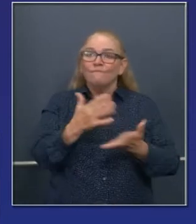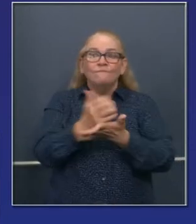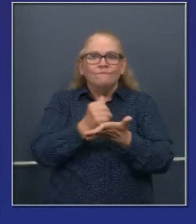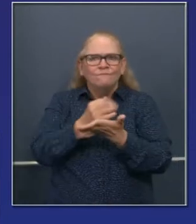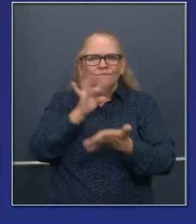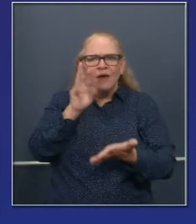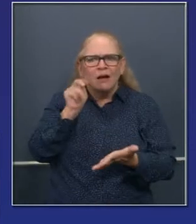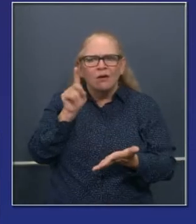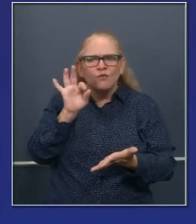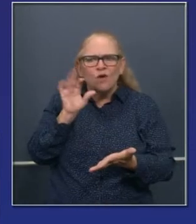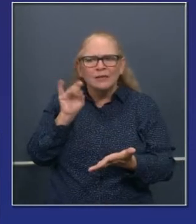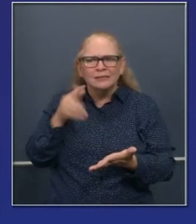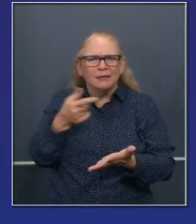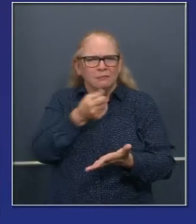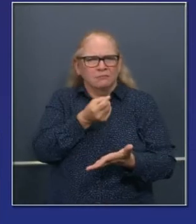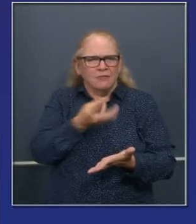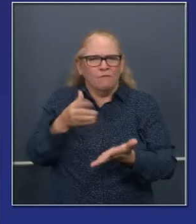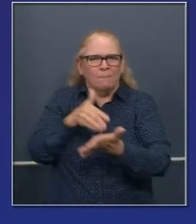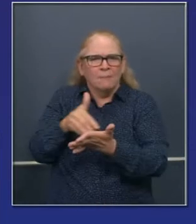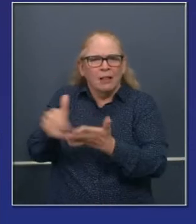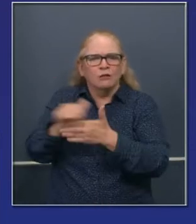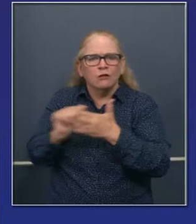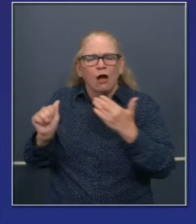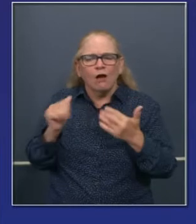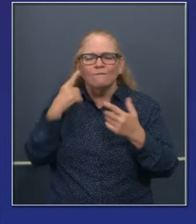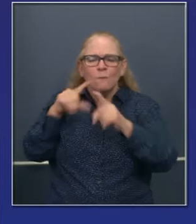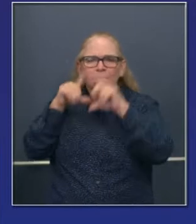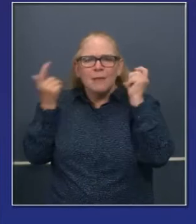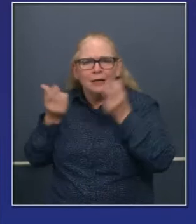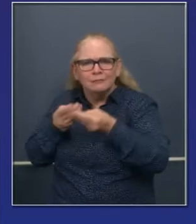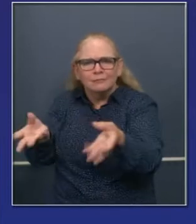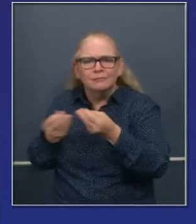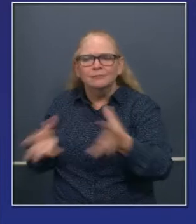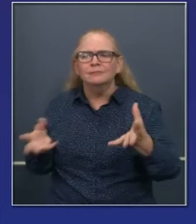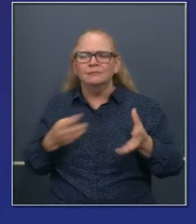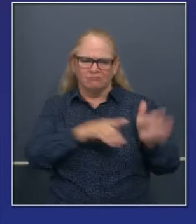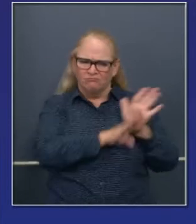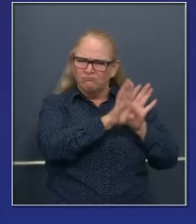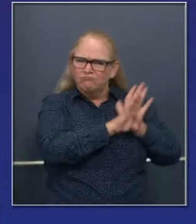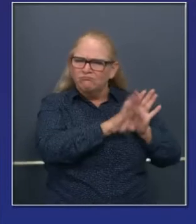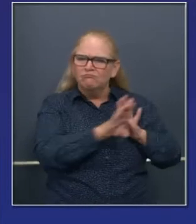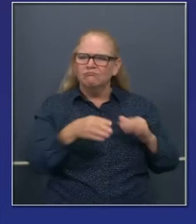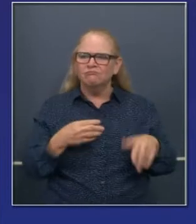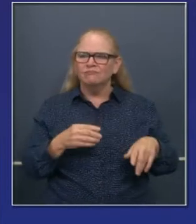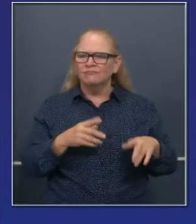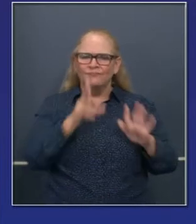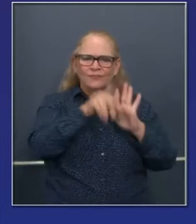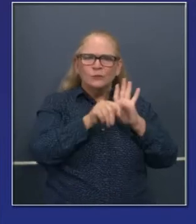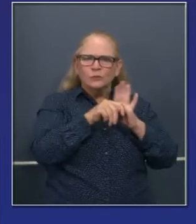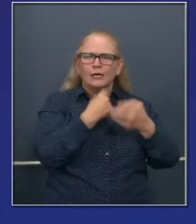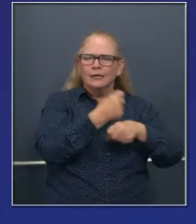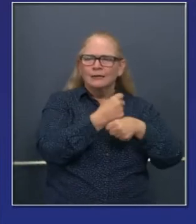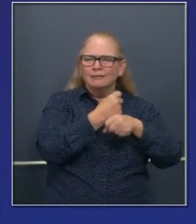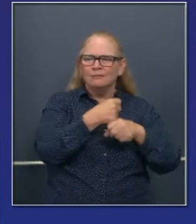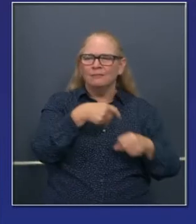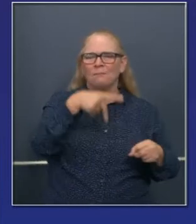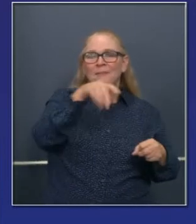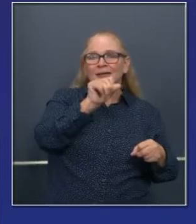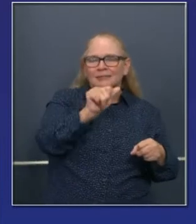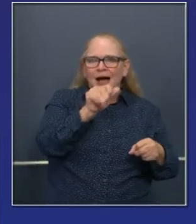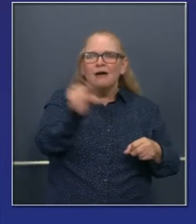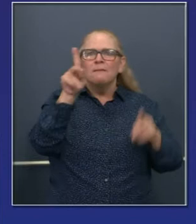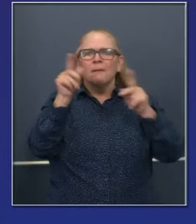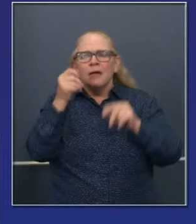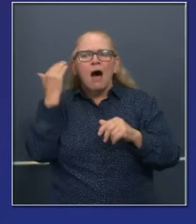dólares para la campaña de ponerse la máscara y también hacer mensajes gratis para la capacidad en diferentes